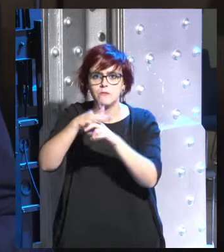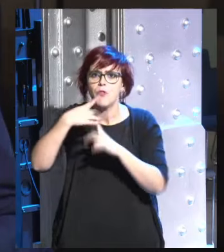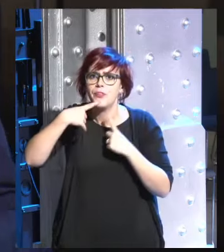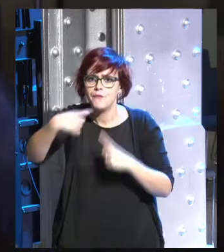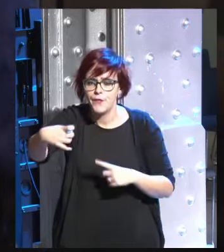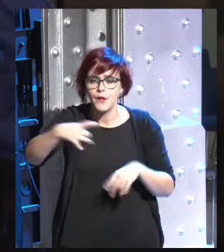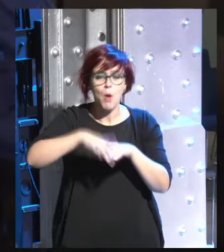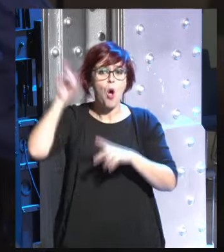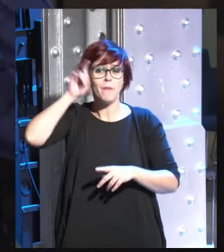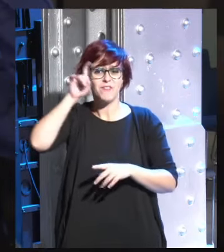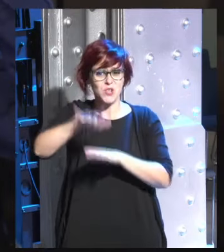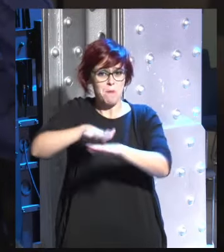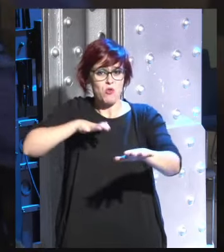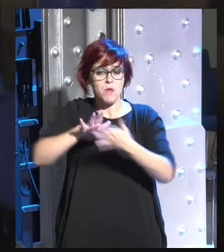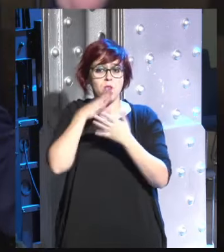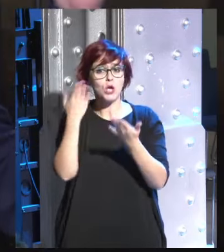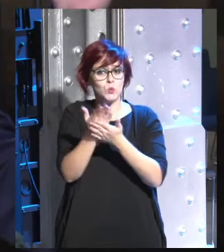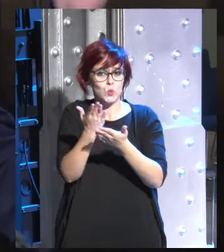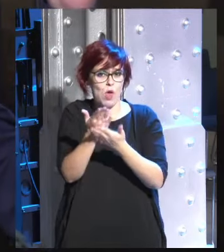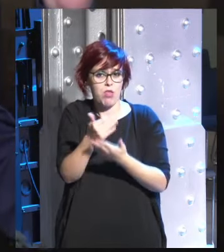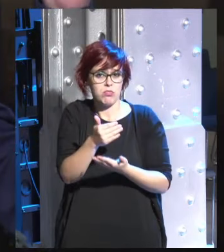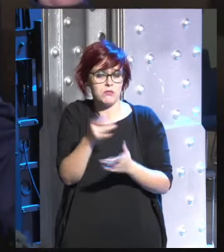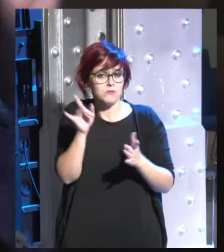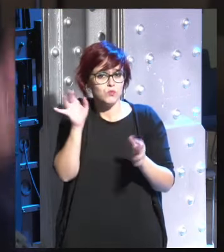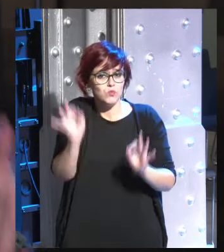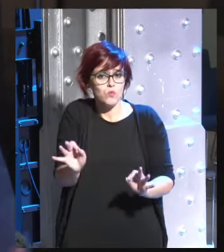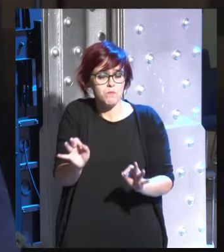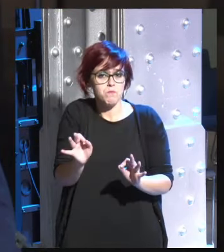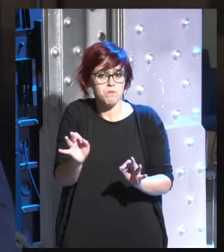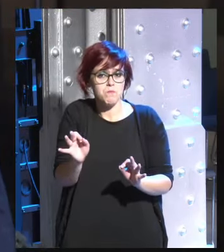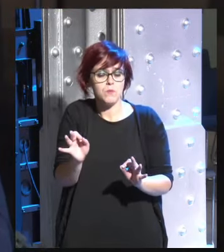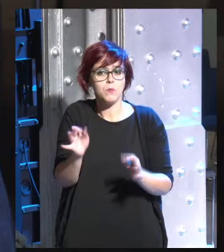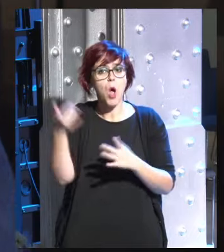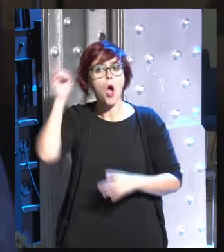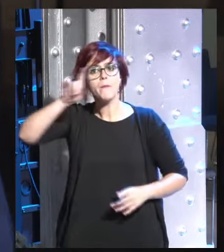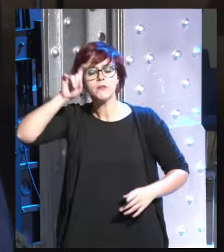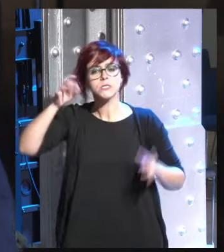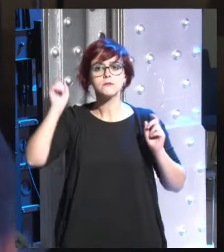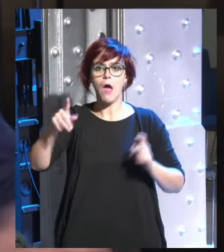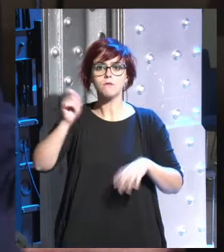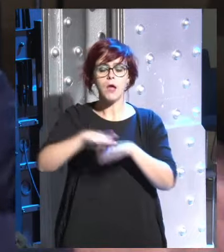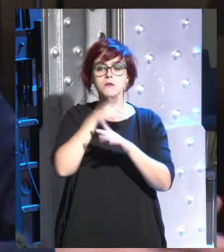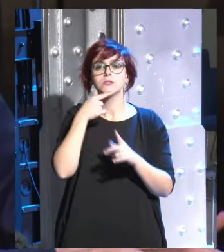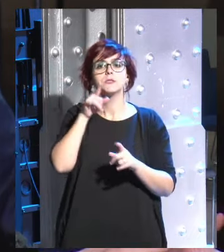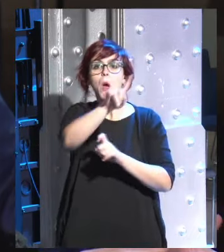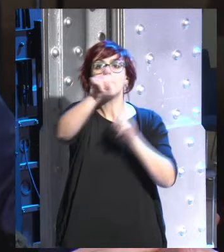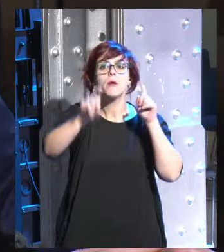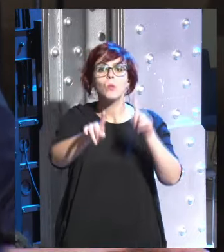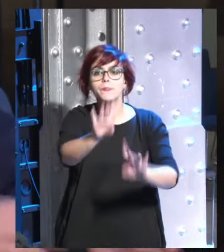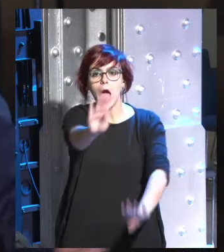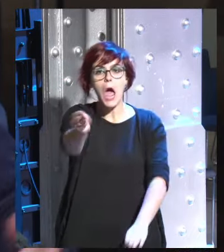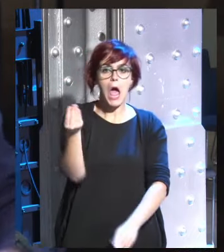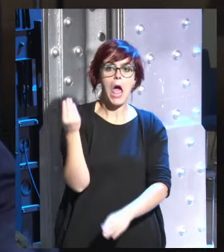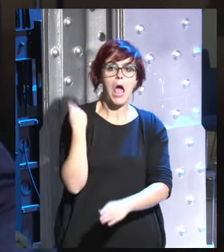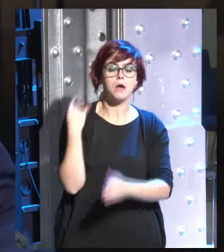colegios los profesores pero también los estudiantes los profesores suelen tener la imagen de que tienes una pregunta y la